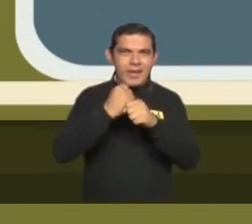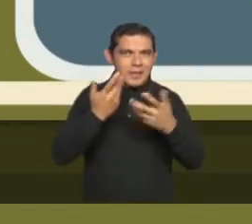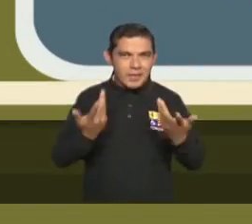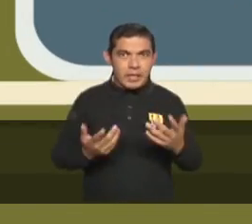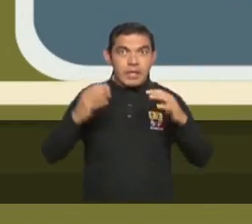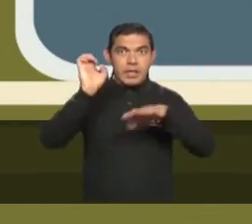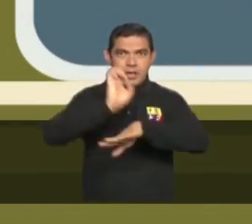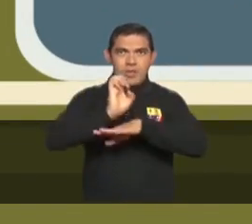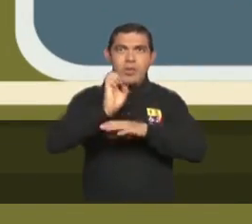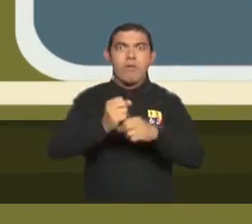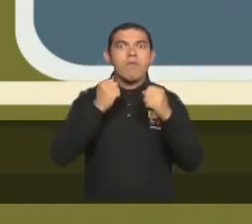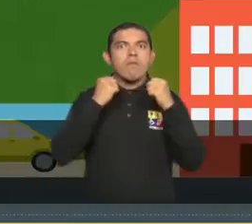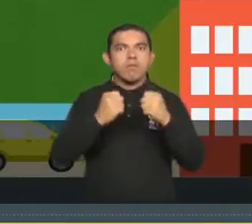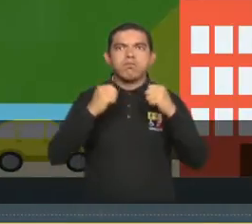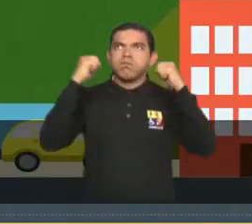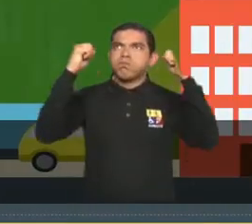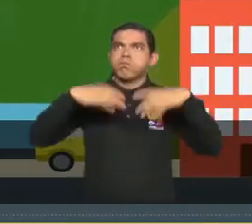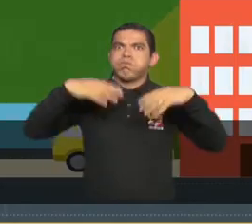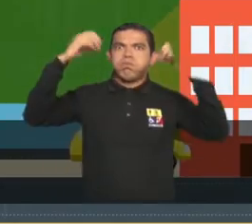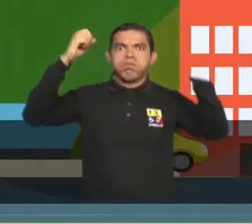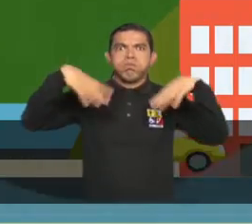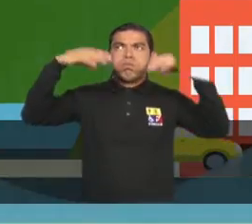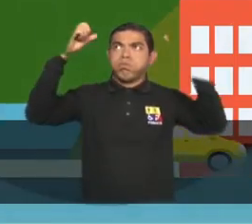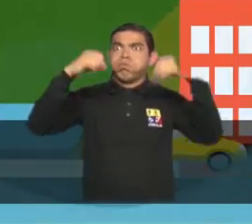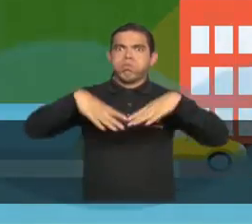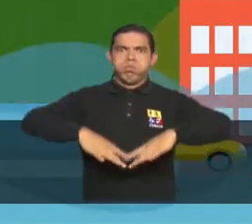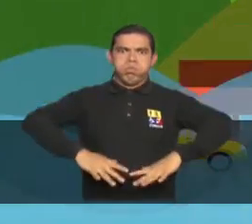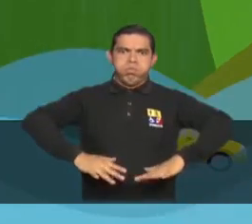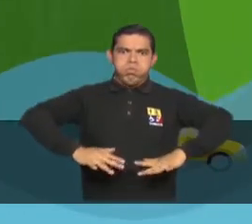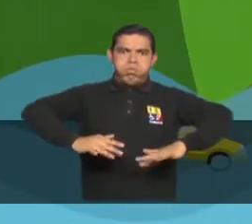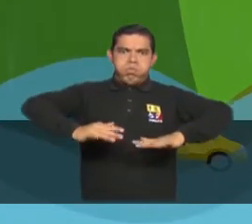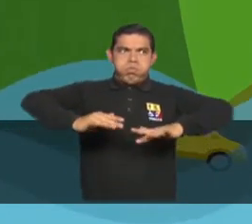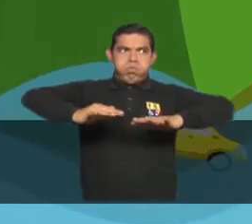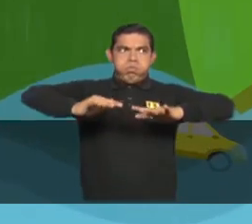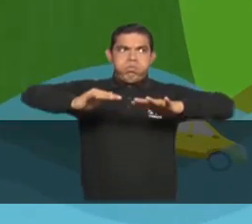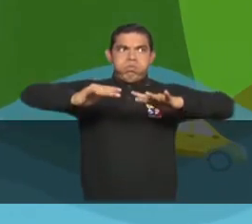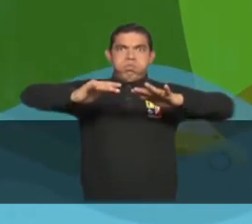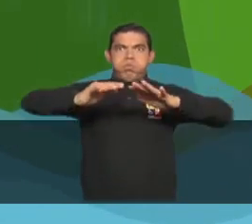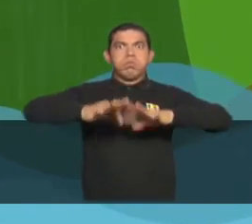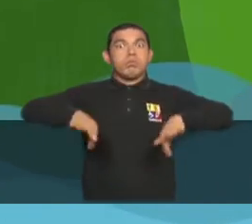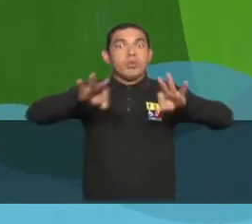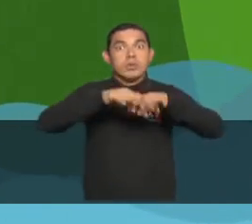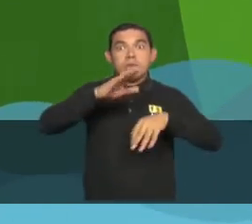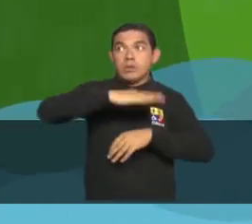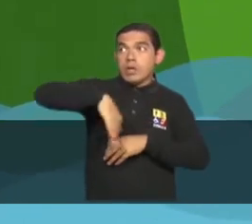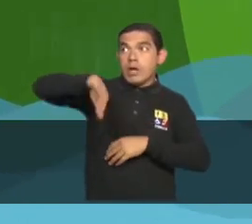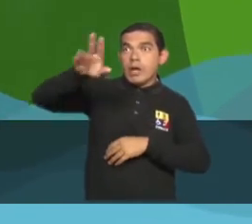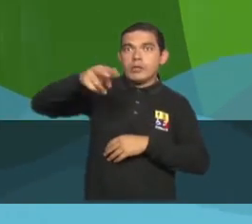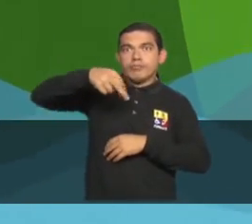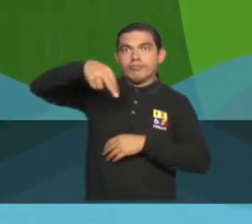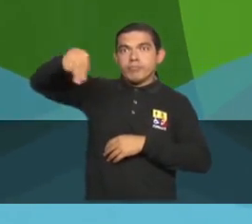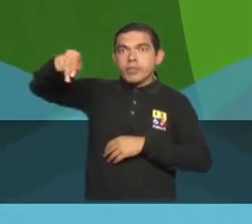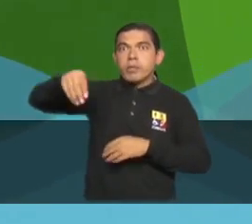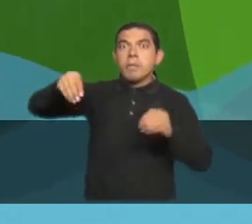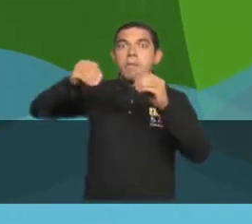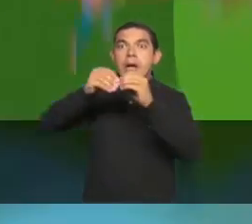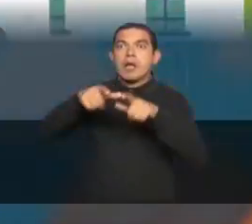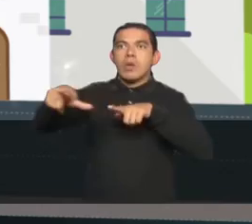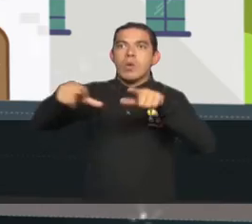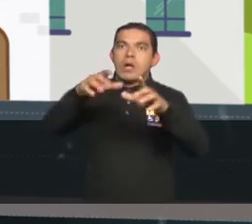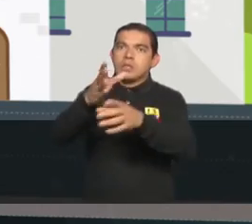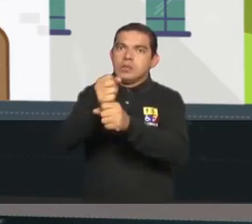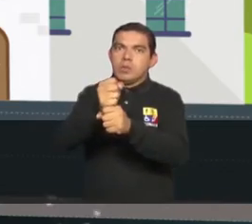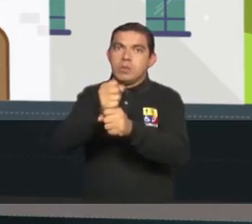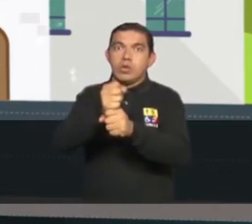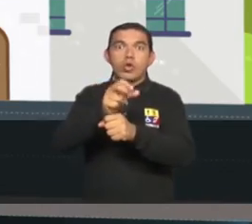está expuesto a fuertes lluvias. Ante una posible inundación, debes localizar los lugares altos y las zonas seguras.